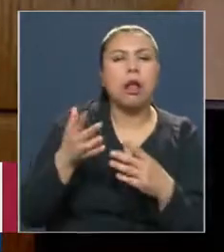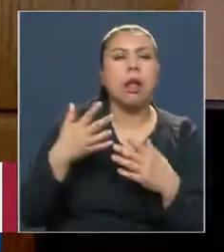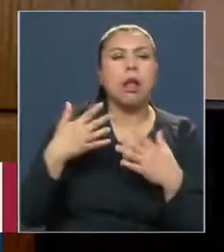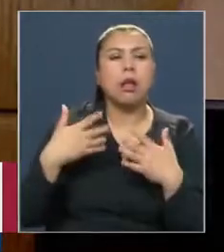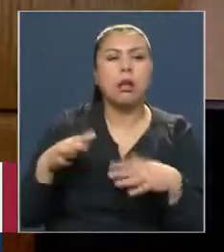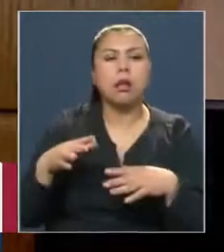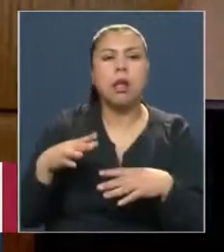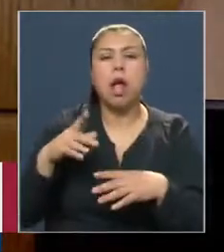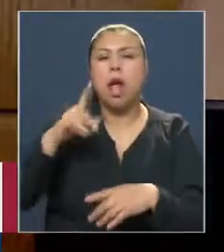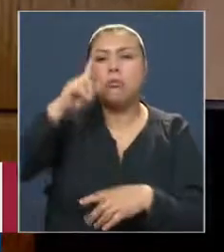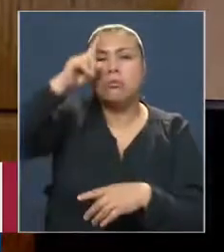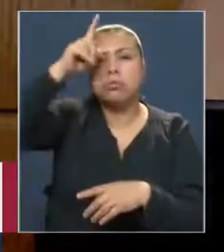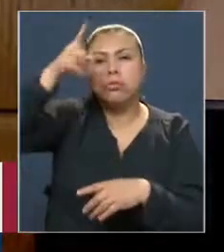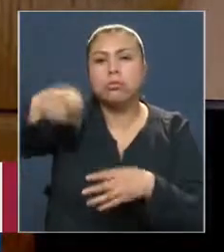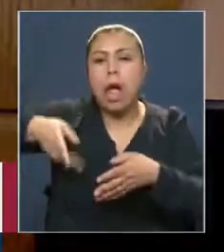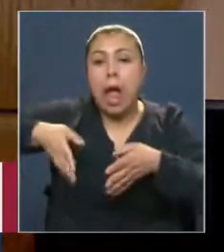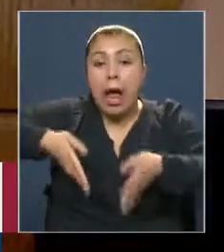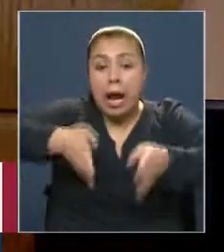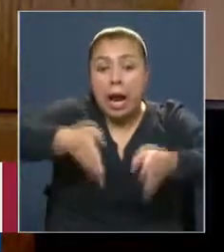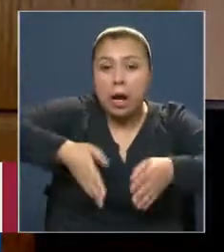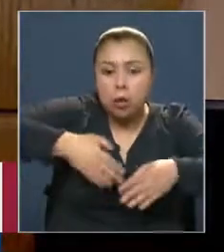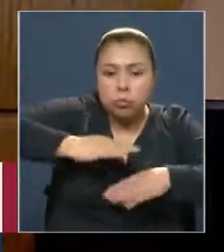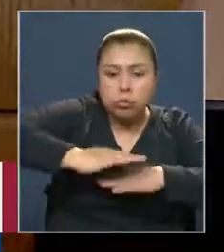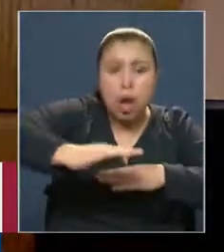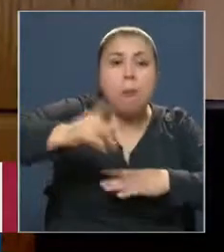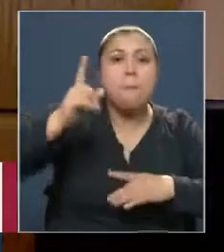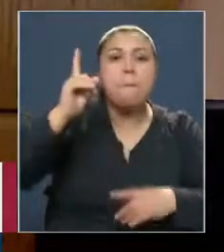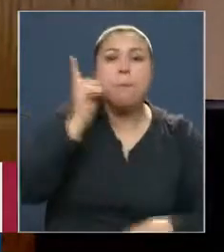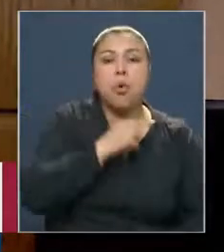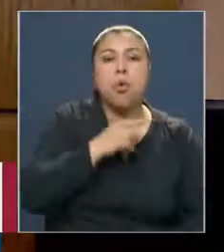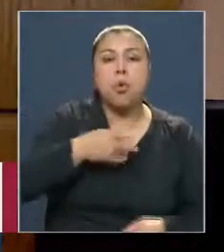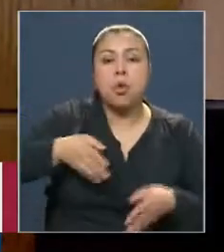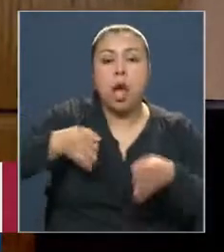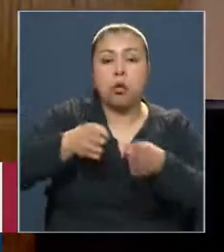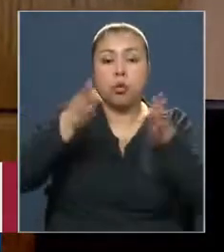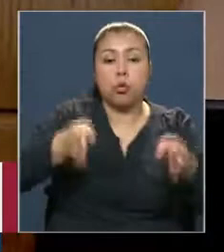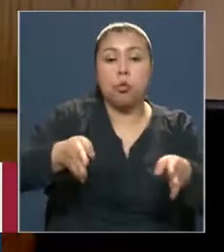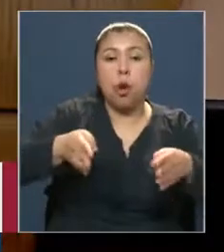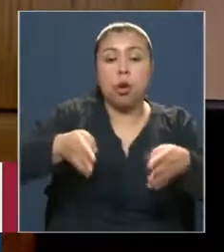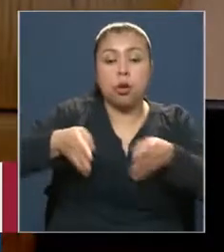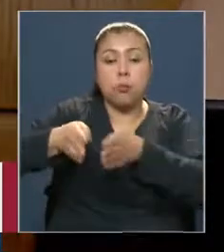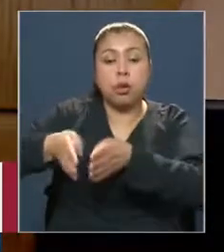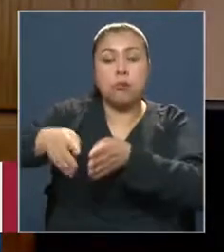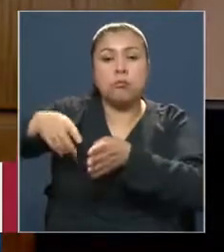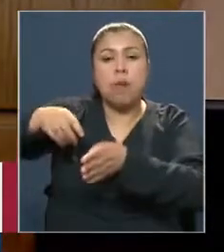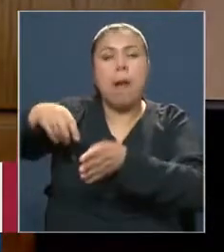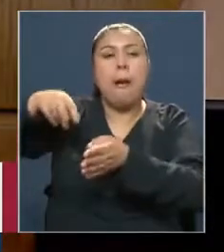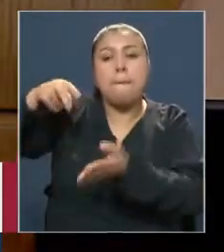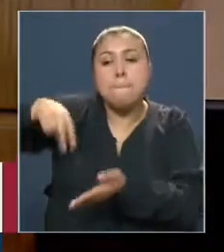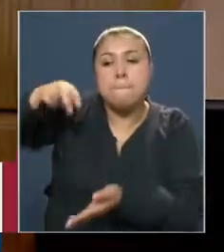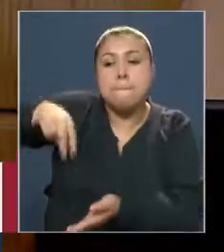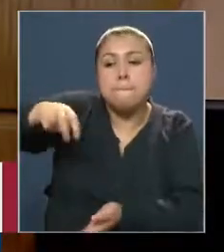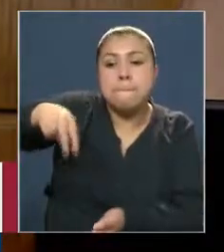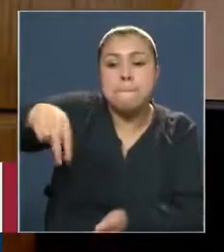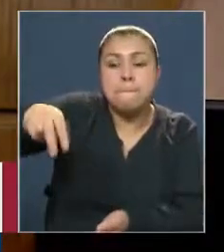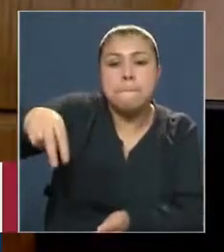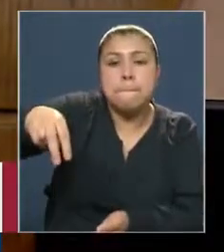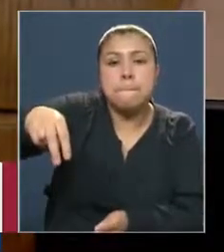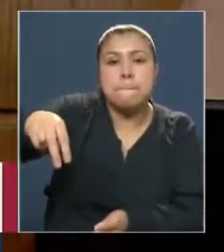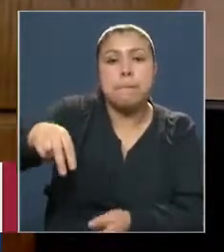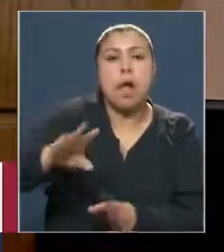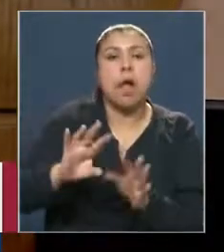ya son tradicionales en el camino y por último las veredas contempladas para el tránsito peatonal. Gracias